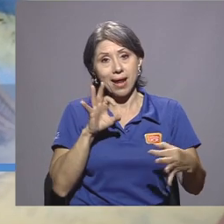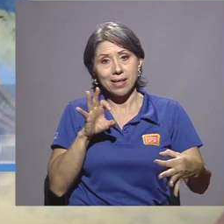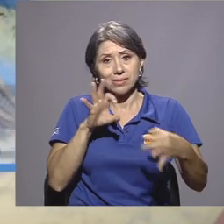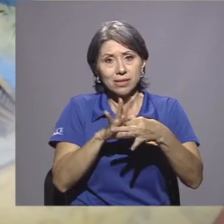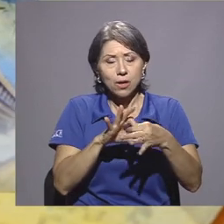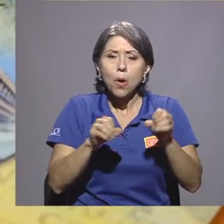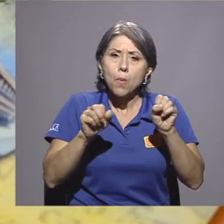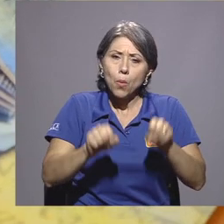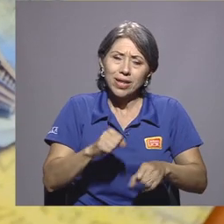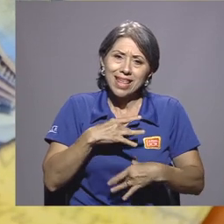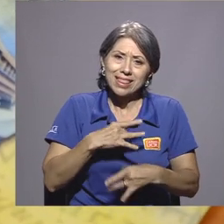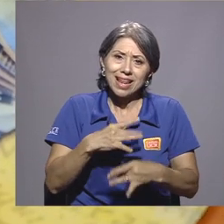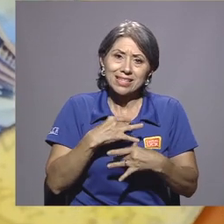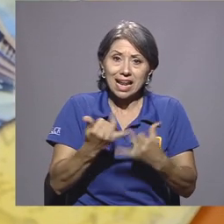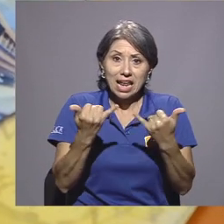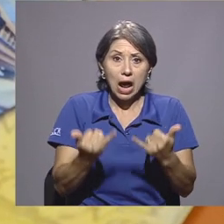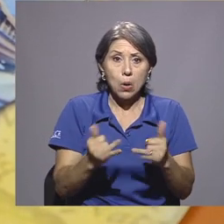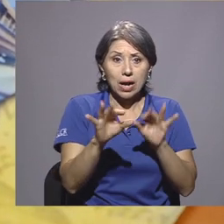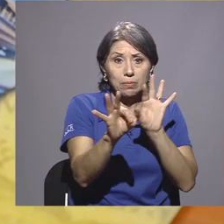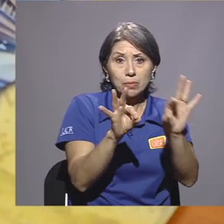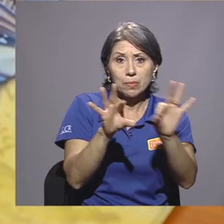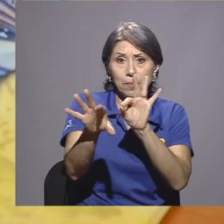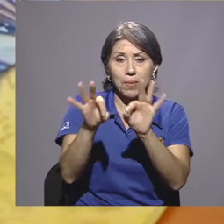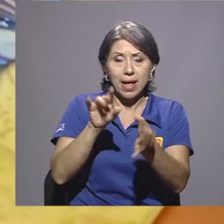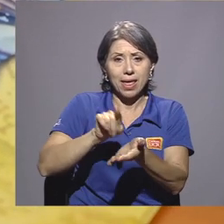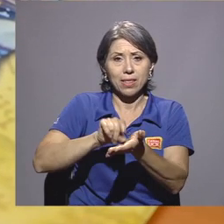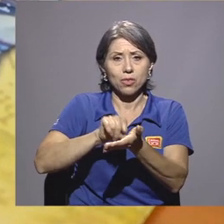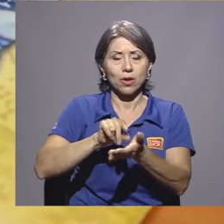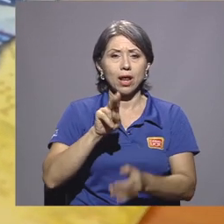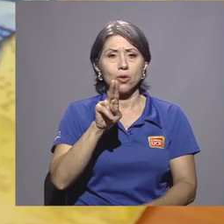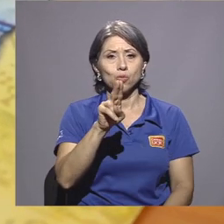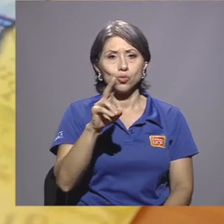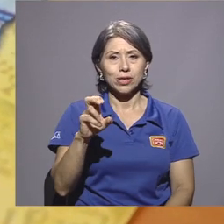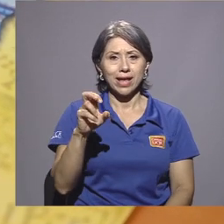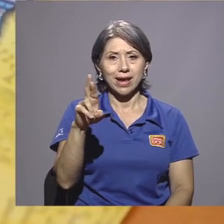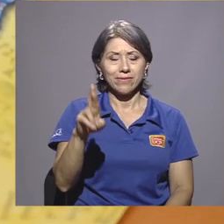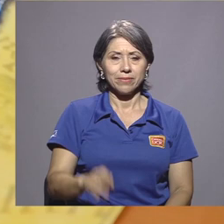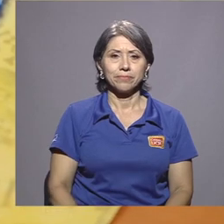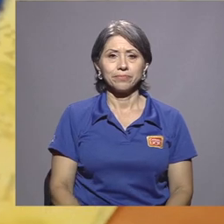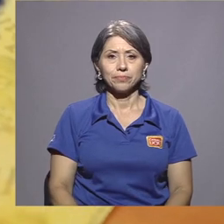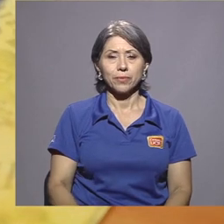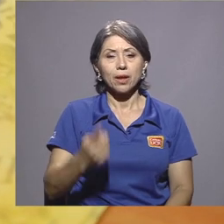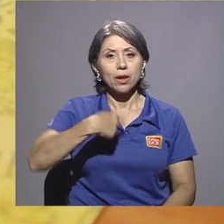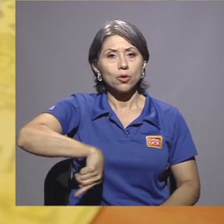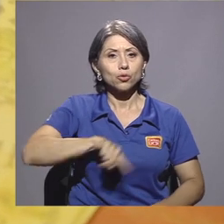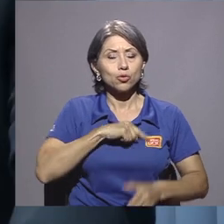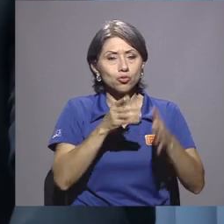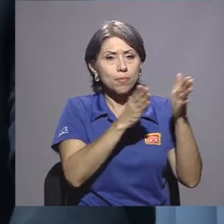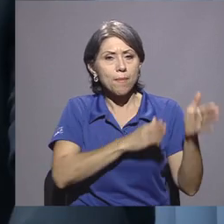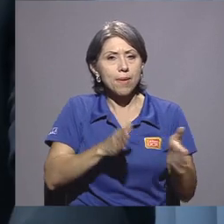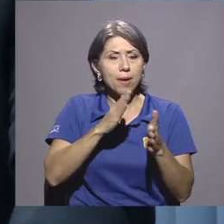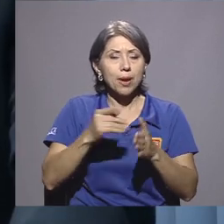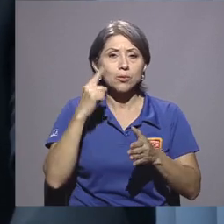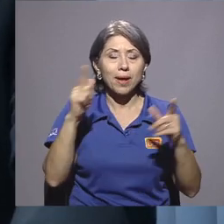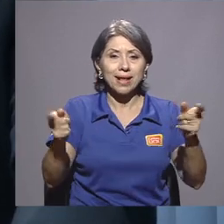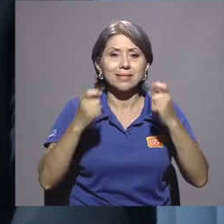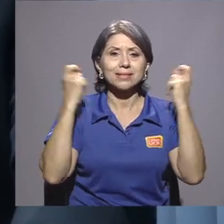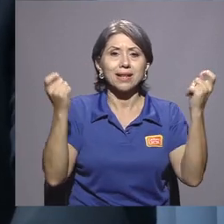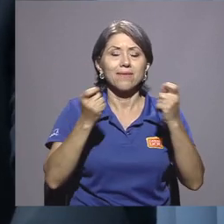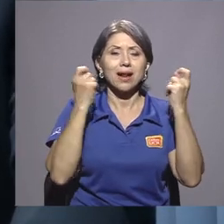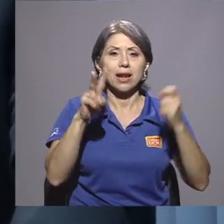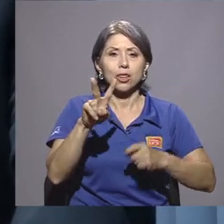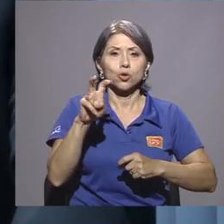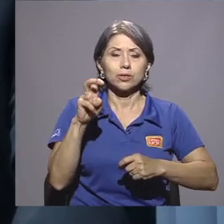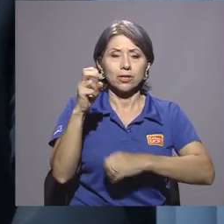podría interesarle la convocatoria que está realizando la editorial UCR. Nos preparamos para celebrar el Bicentenario